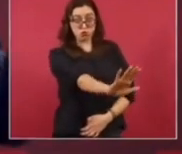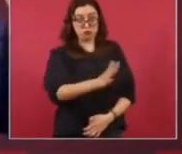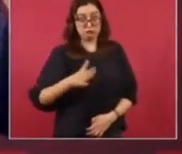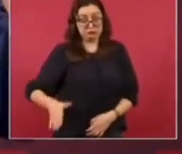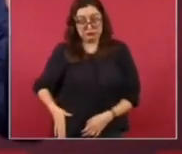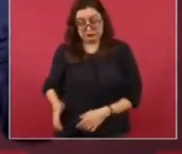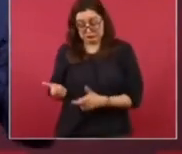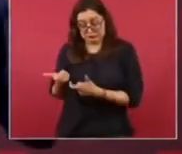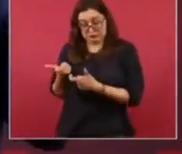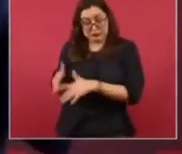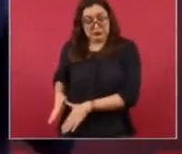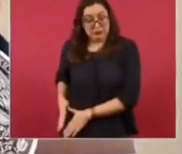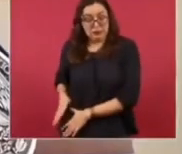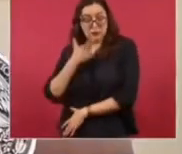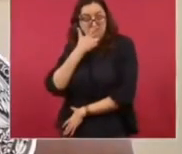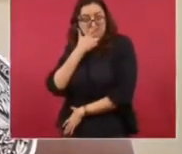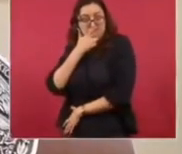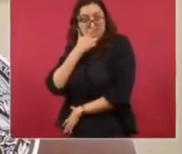Y saqué la cartera.